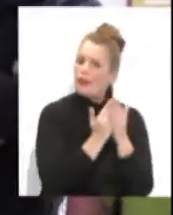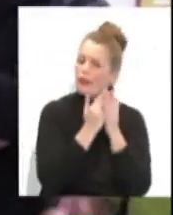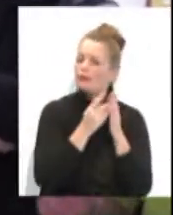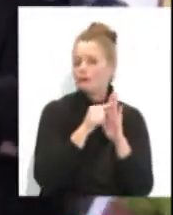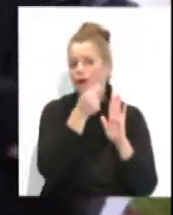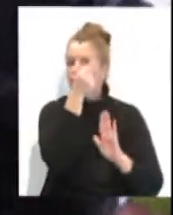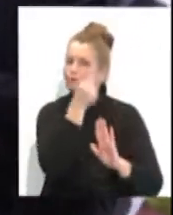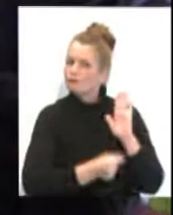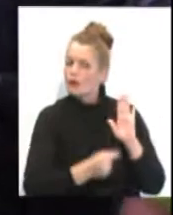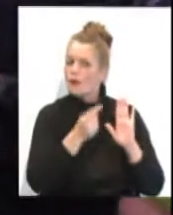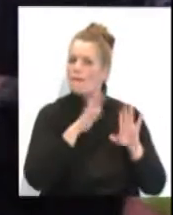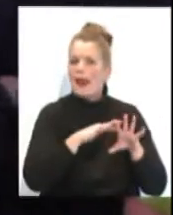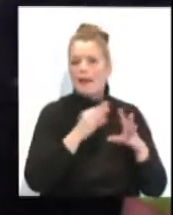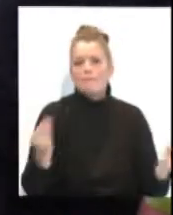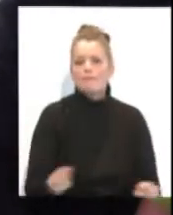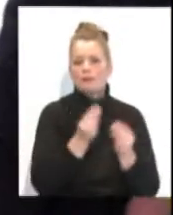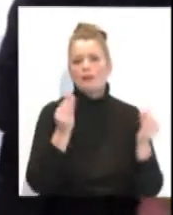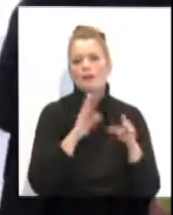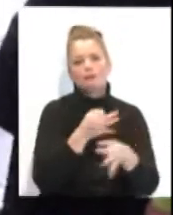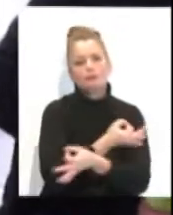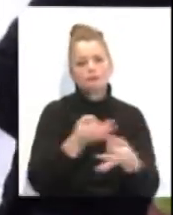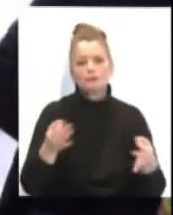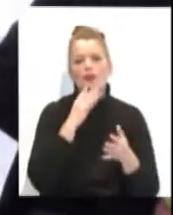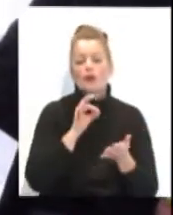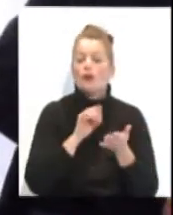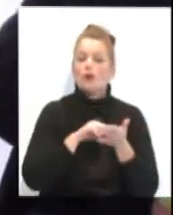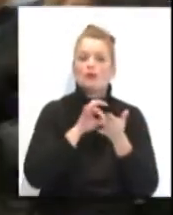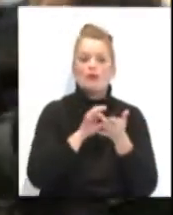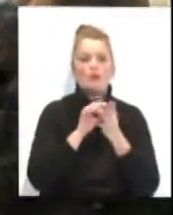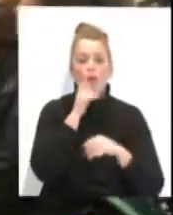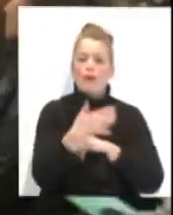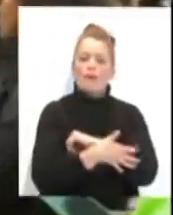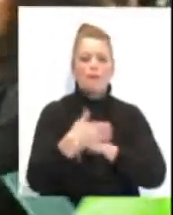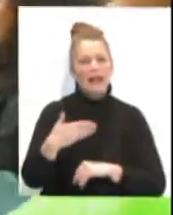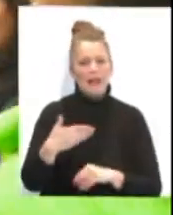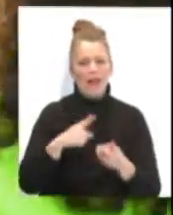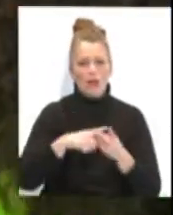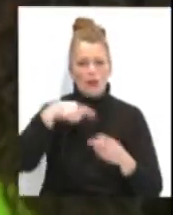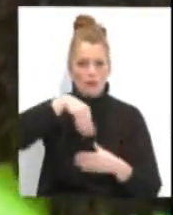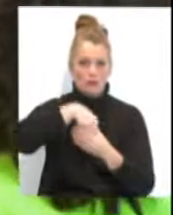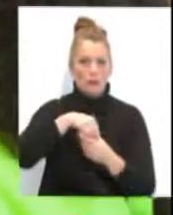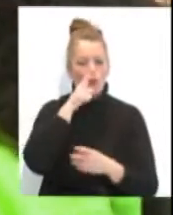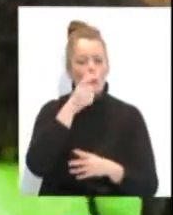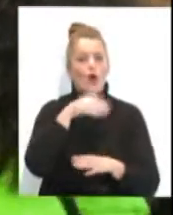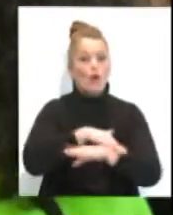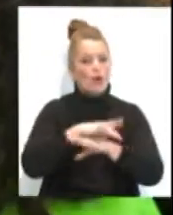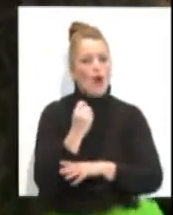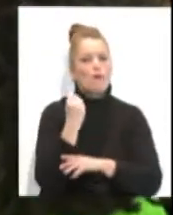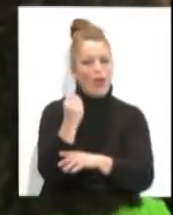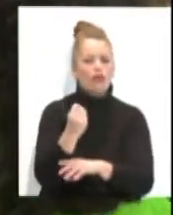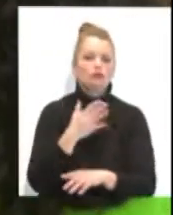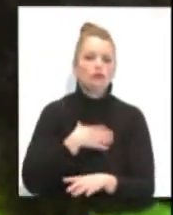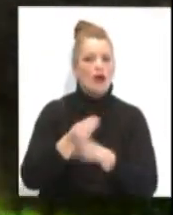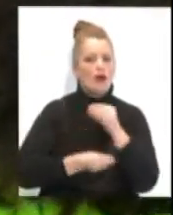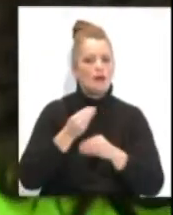fórmula pensando en mejorar y dignificar un servicio tan precarizado como este, al que el equipo de gobierno ha apoyado, dice, desde el primer momento